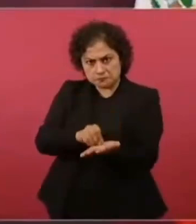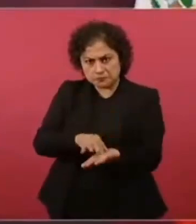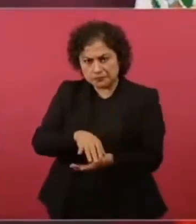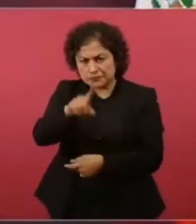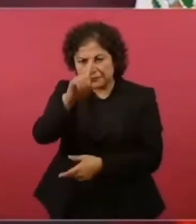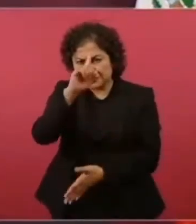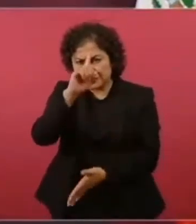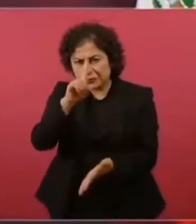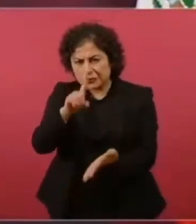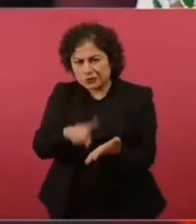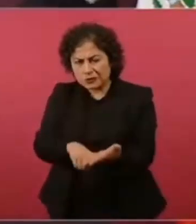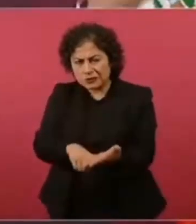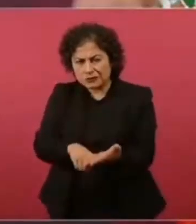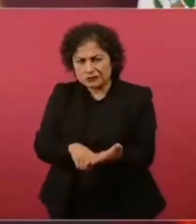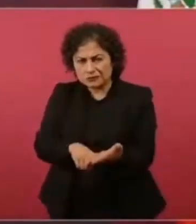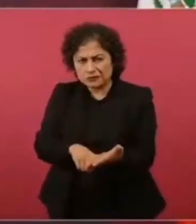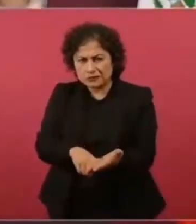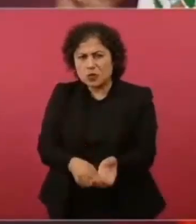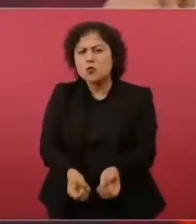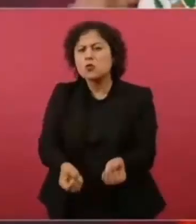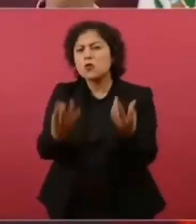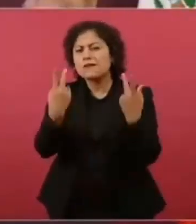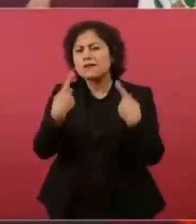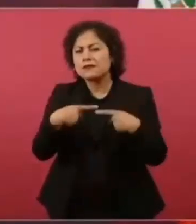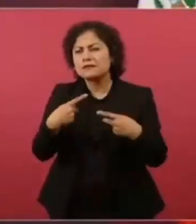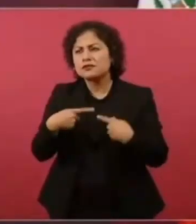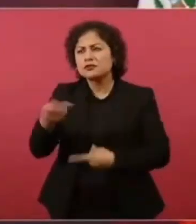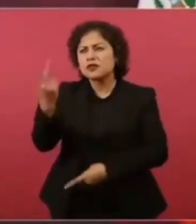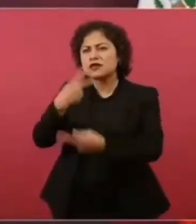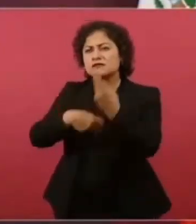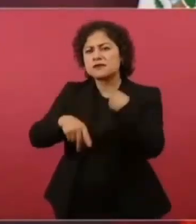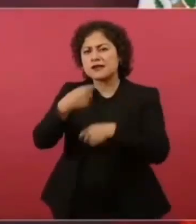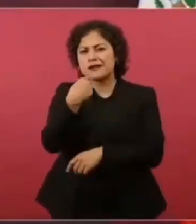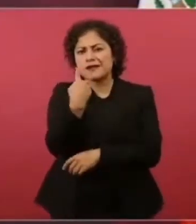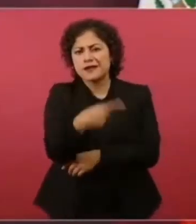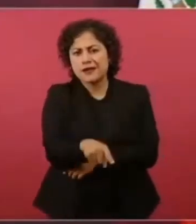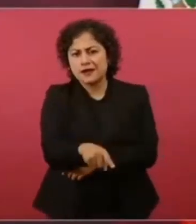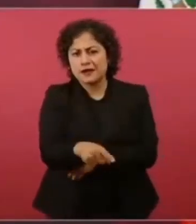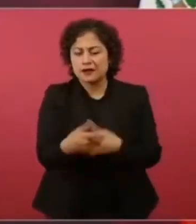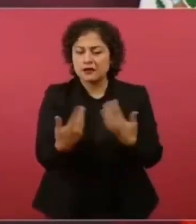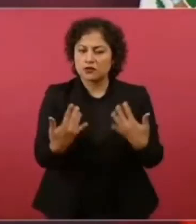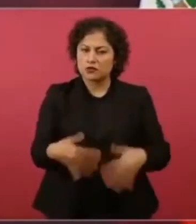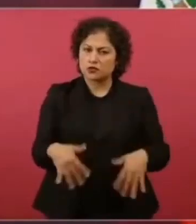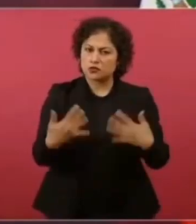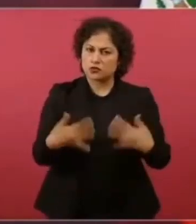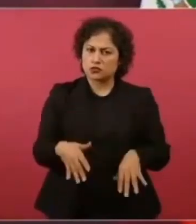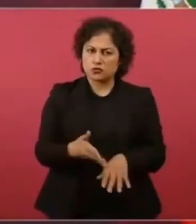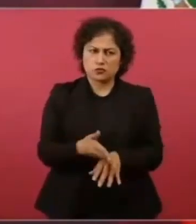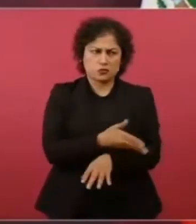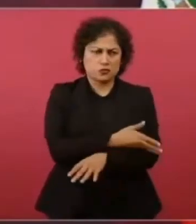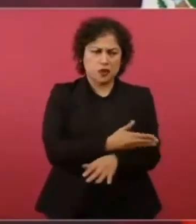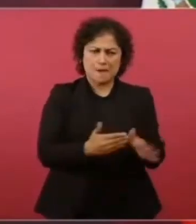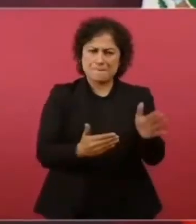Entonces, ¿cuántos afectados? Millones.